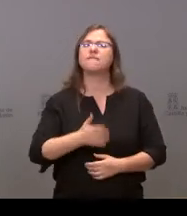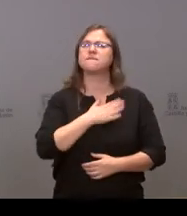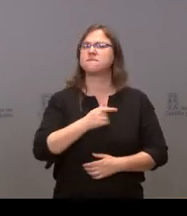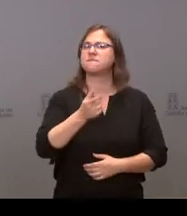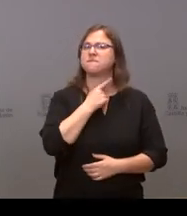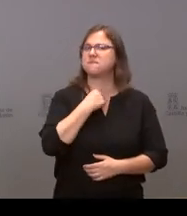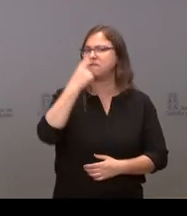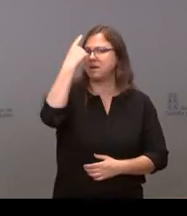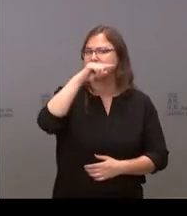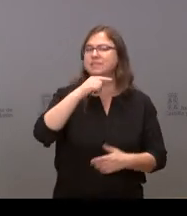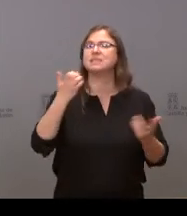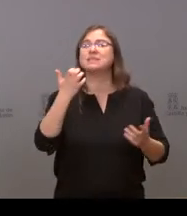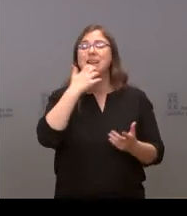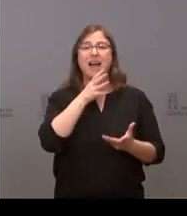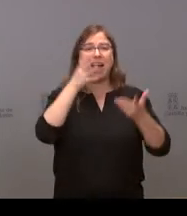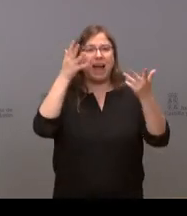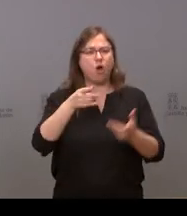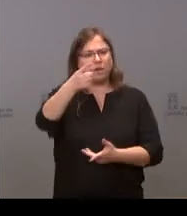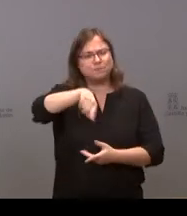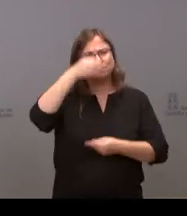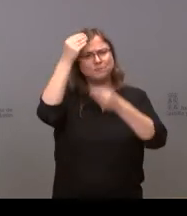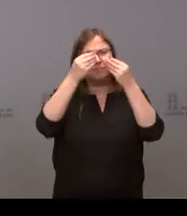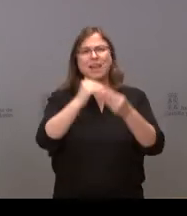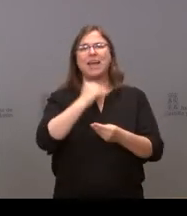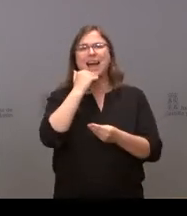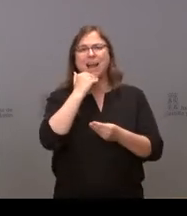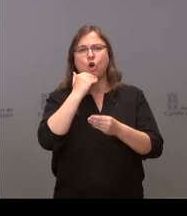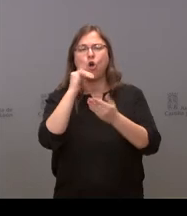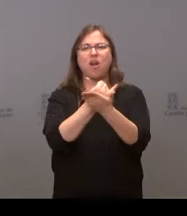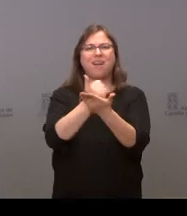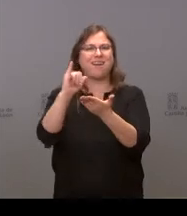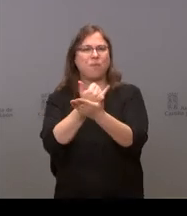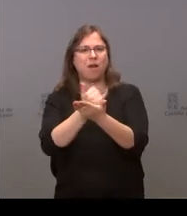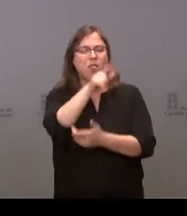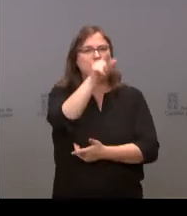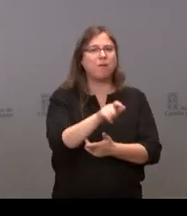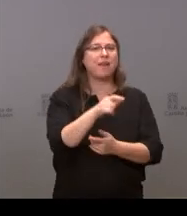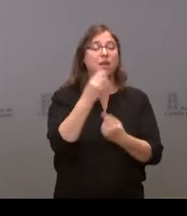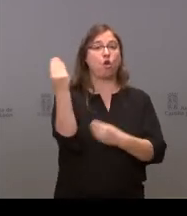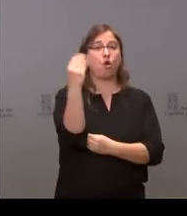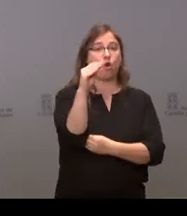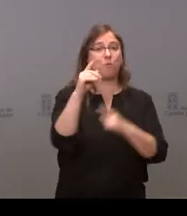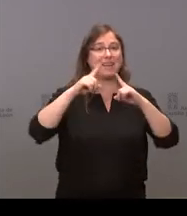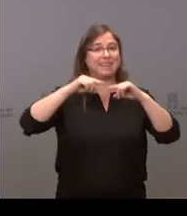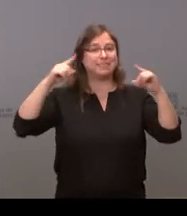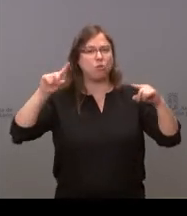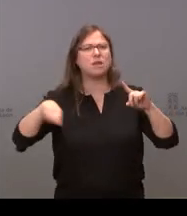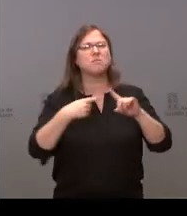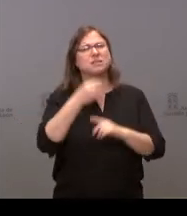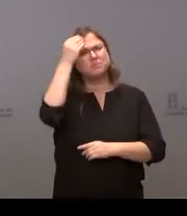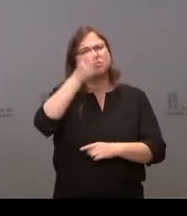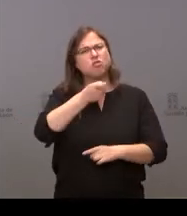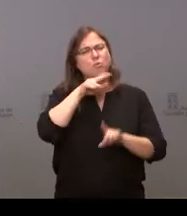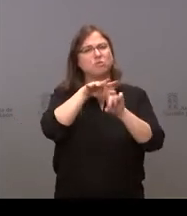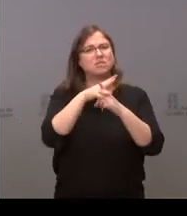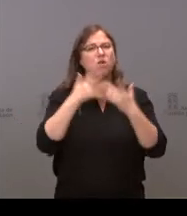gustaría saber si ahora se plantean hacer algún tipo de cribado masivo entre los jóvenes en Segovia y cómo se valora específicamente la